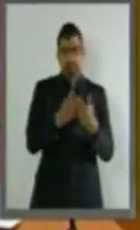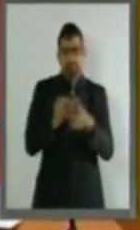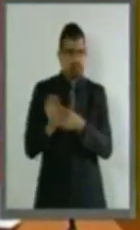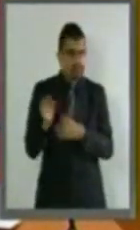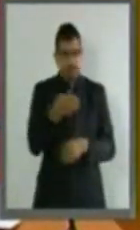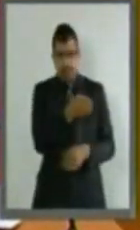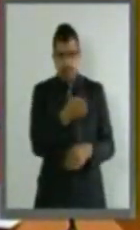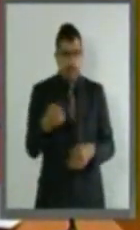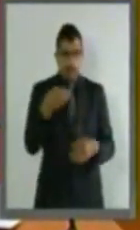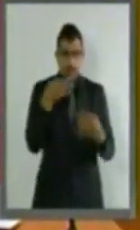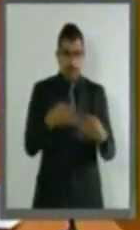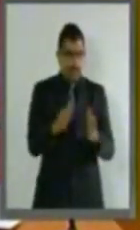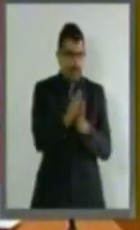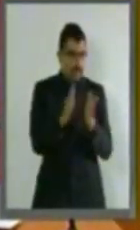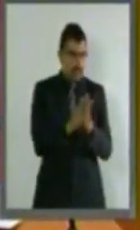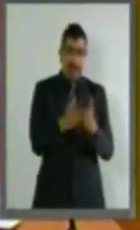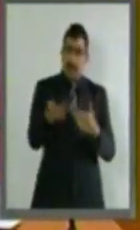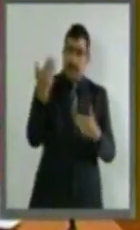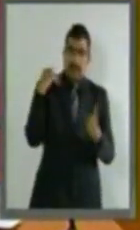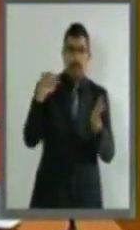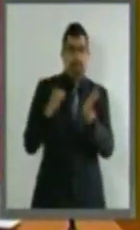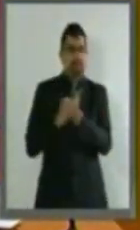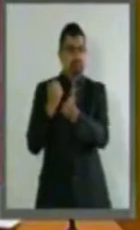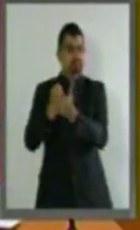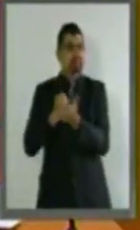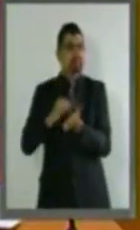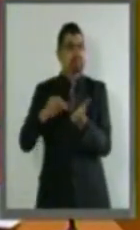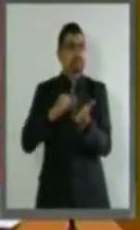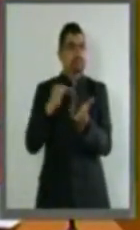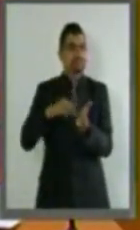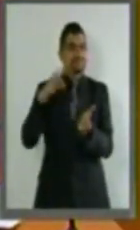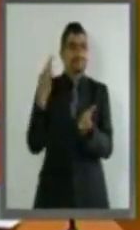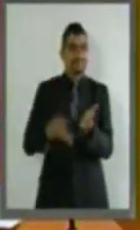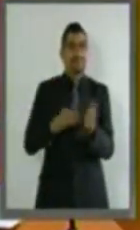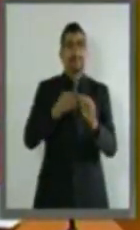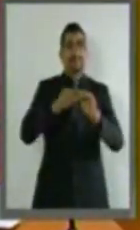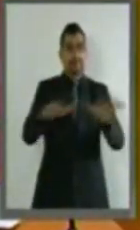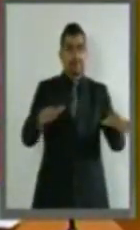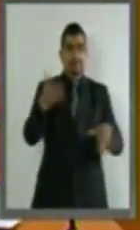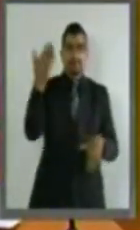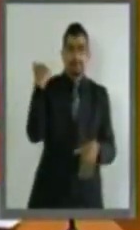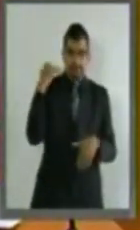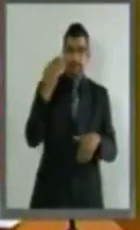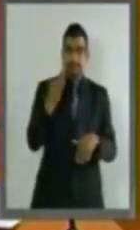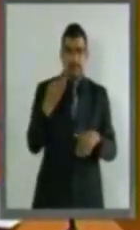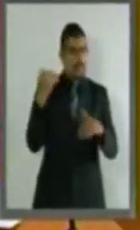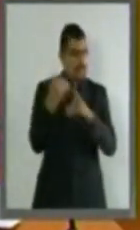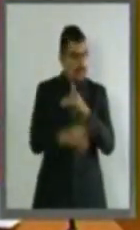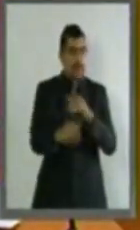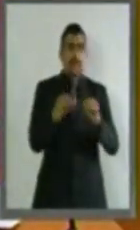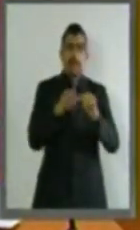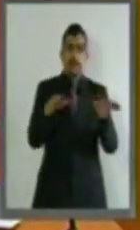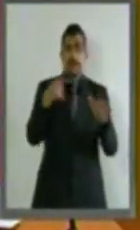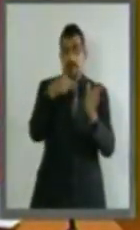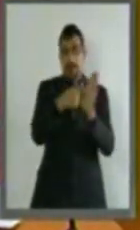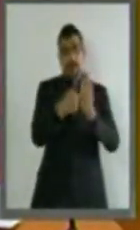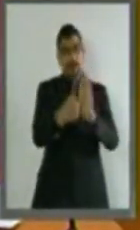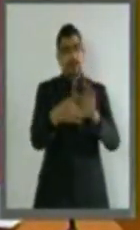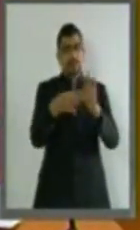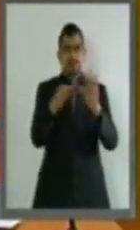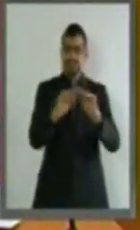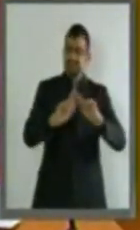orden a una reforma ya aprobada por el Congreso de la Unión, estableciendo de manera expresa aquellos